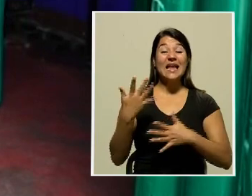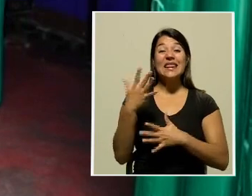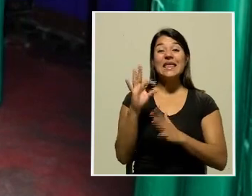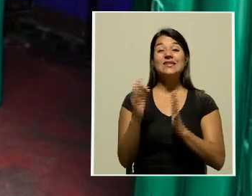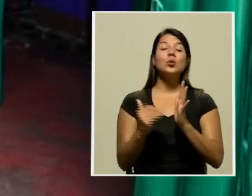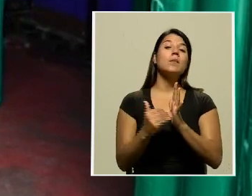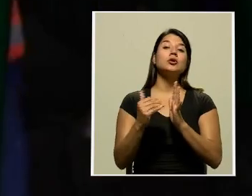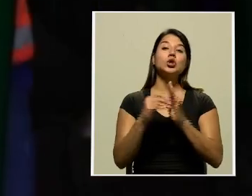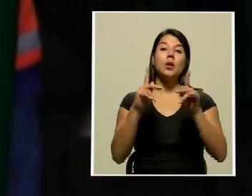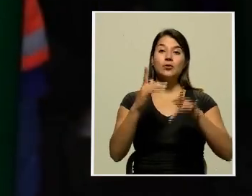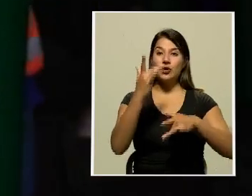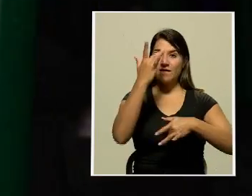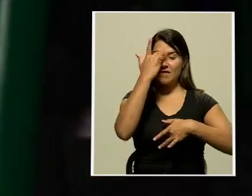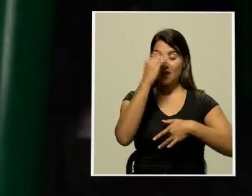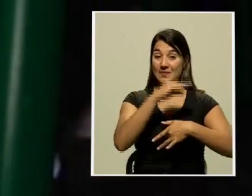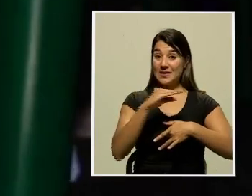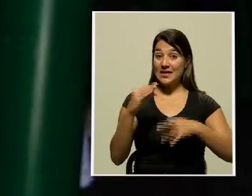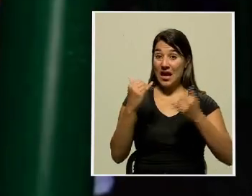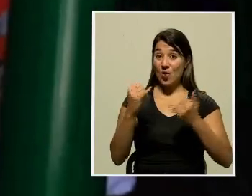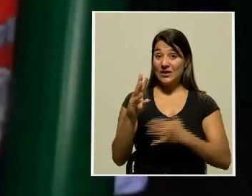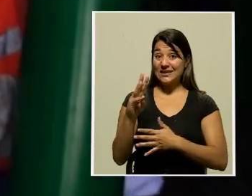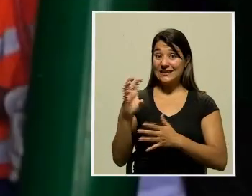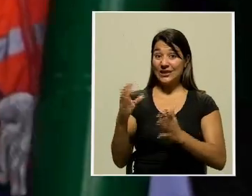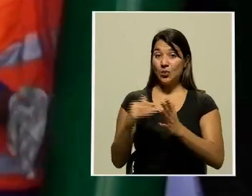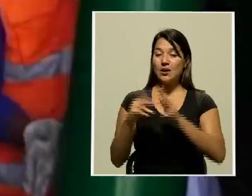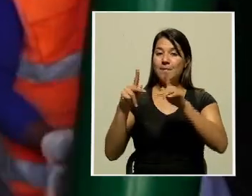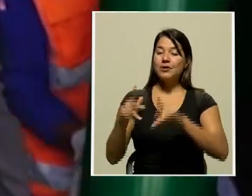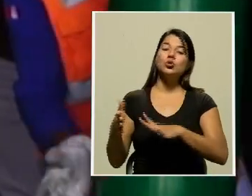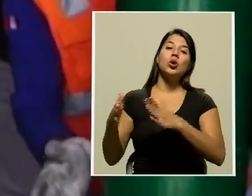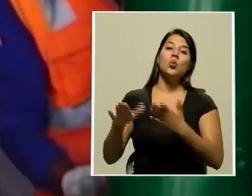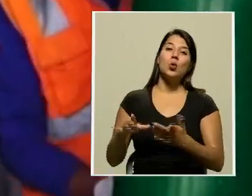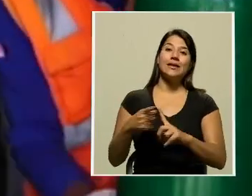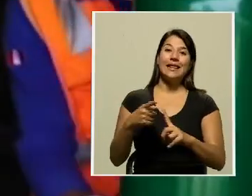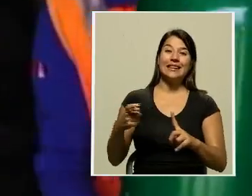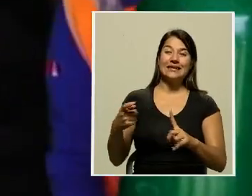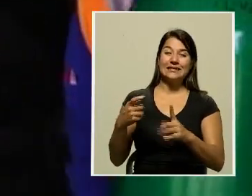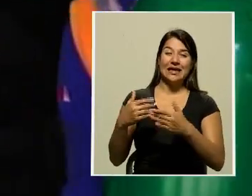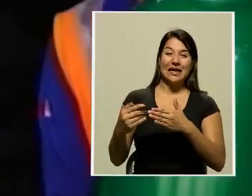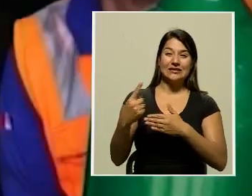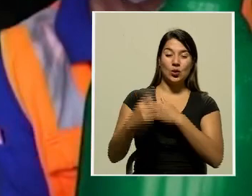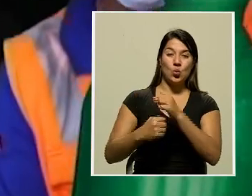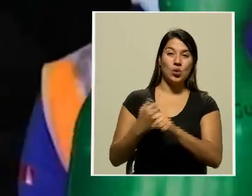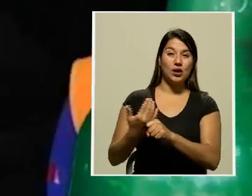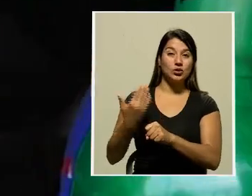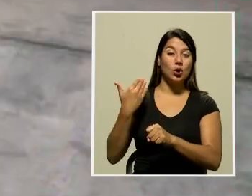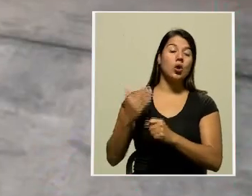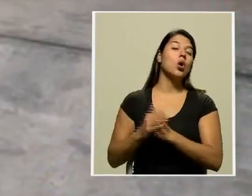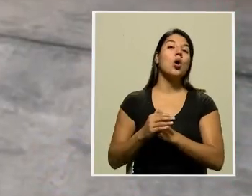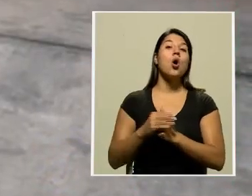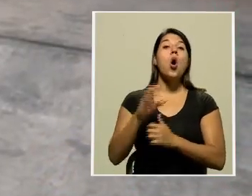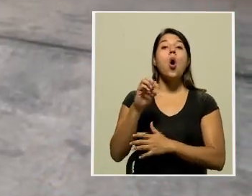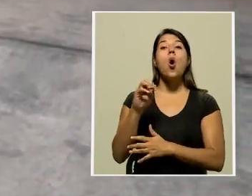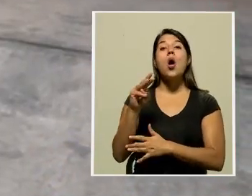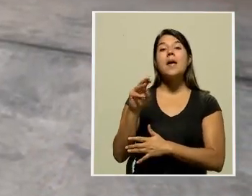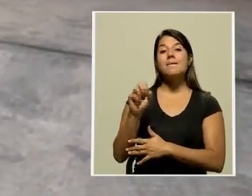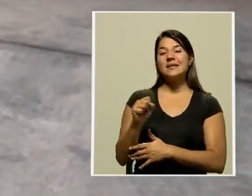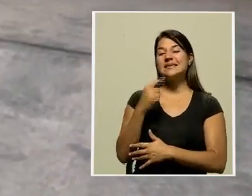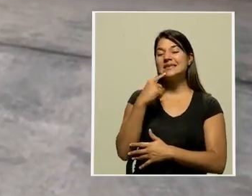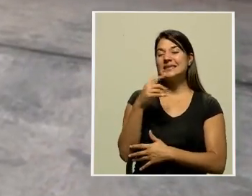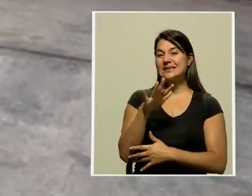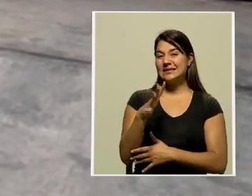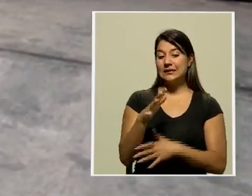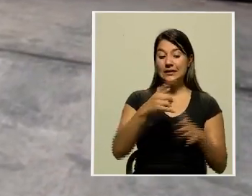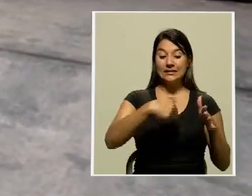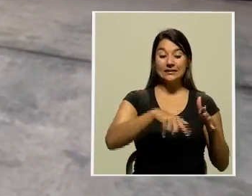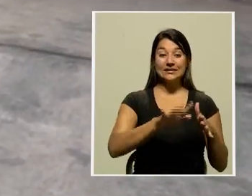de contagios y rebasa los 600 mil muertos desde hace casi un año. La Organización Mundial de la Salud estima que alrededor de uno de cada